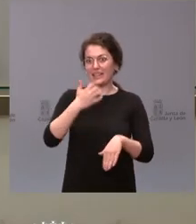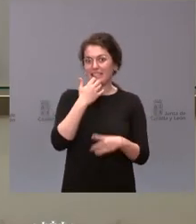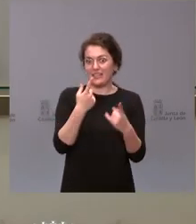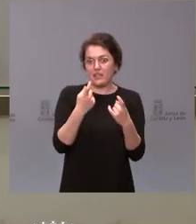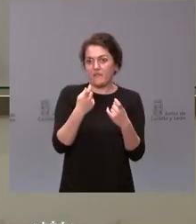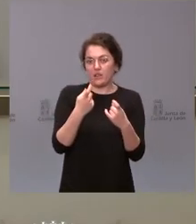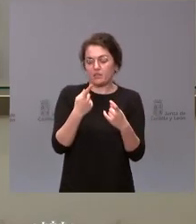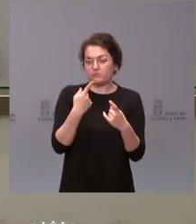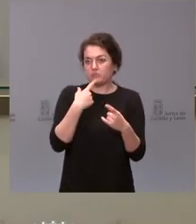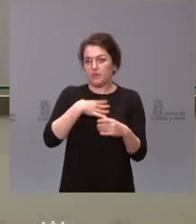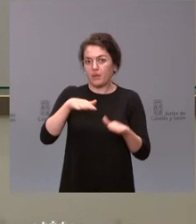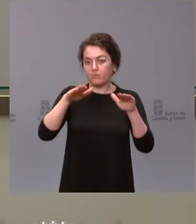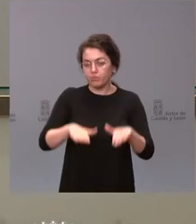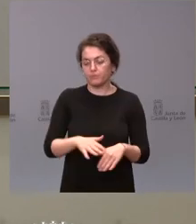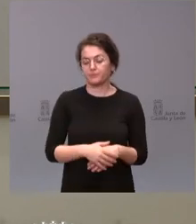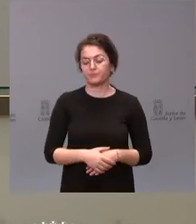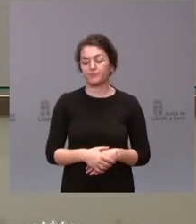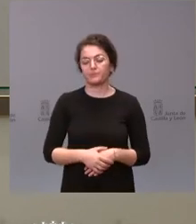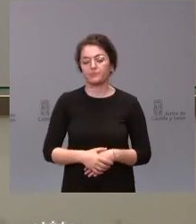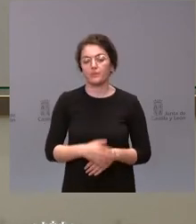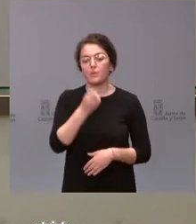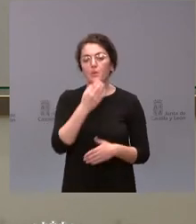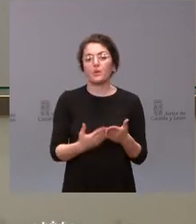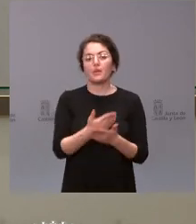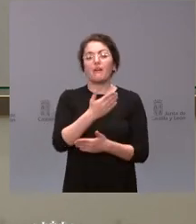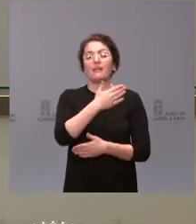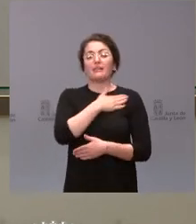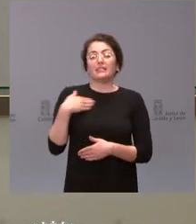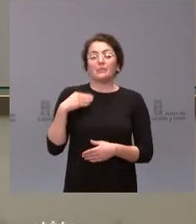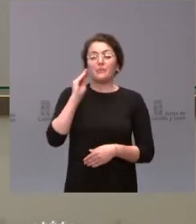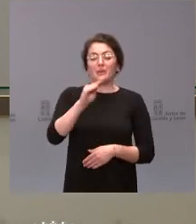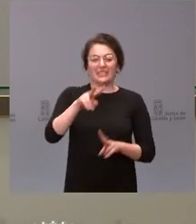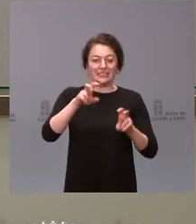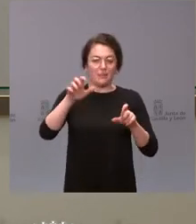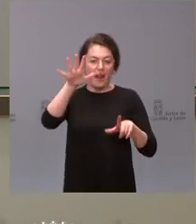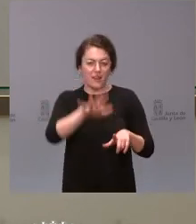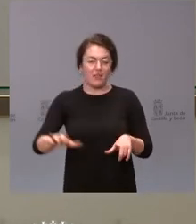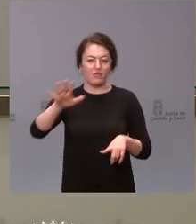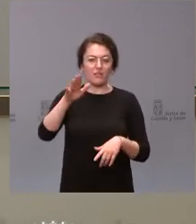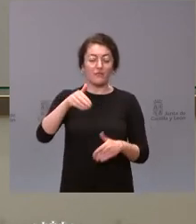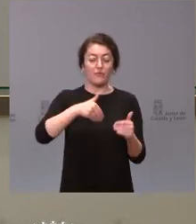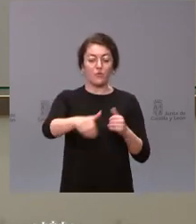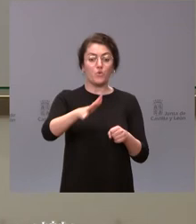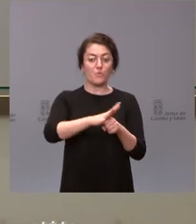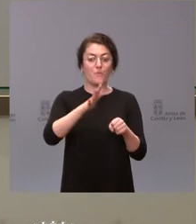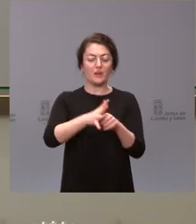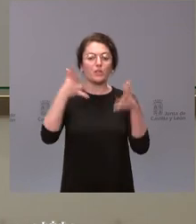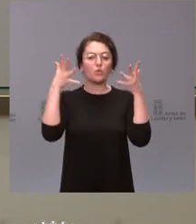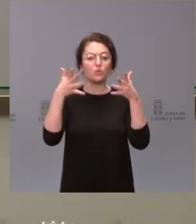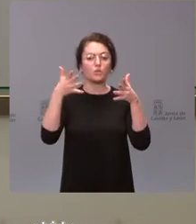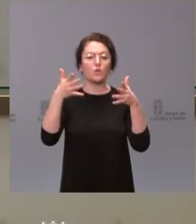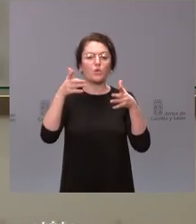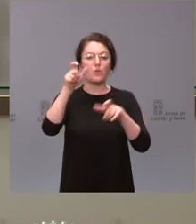Sí, buenos días yo quería preguntarle por un asunto nacional el próximo martes en el consejo de ministros se va a abordar